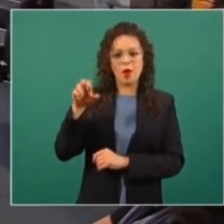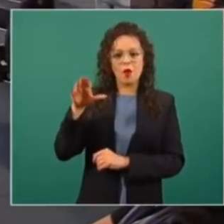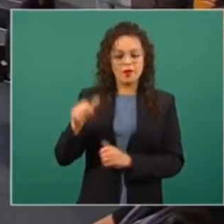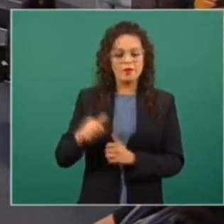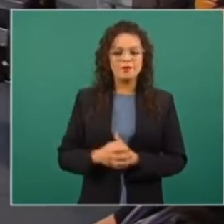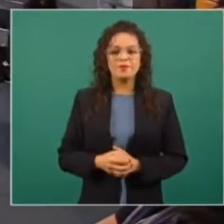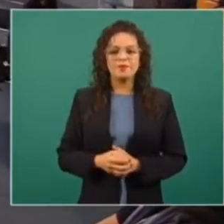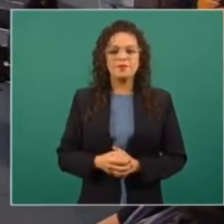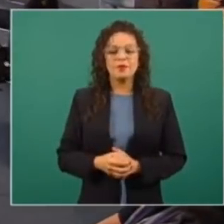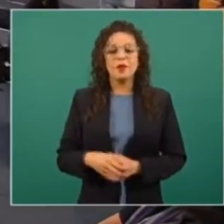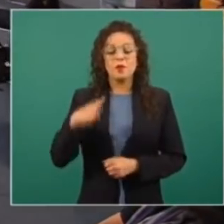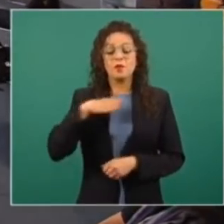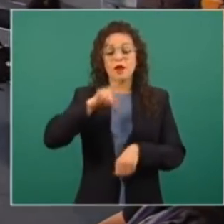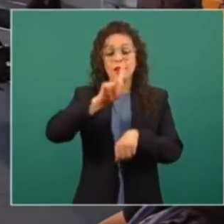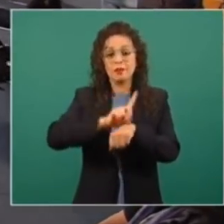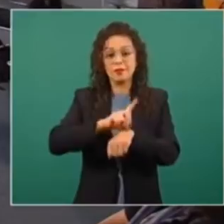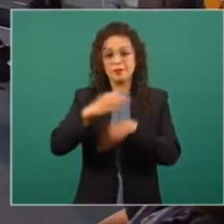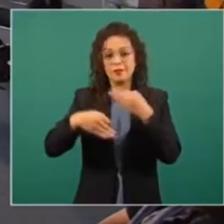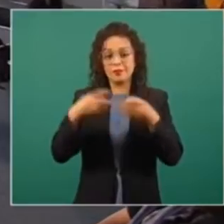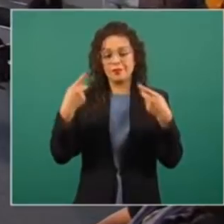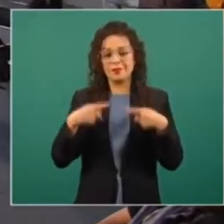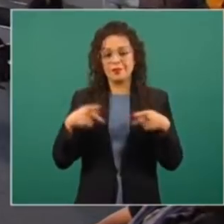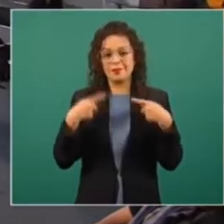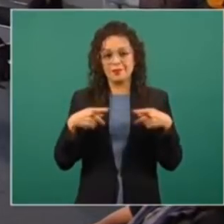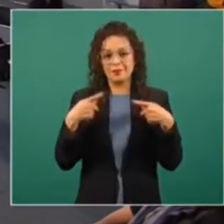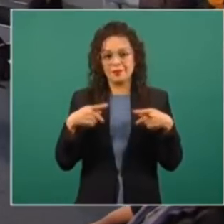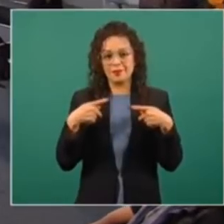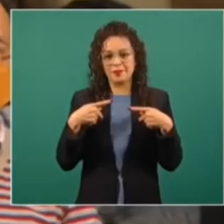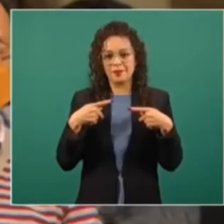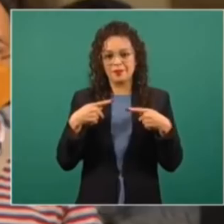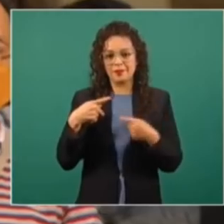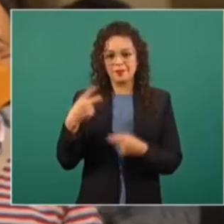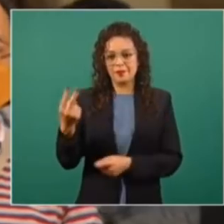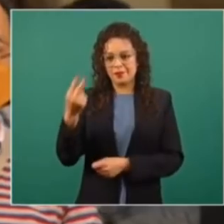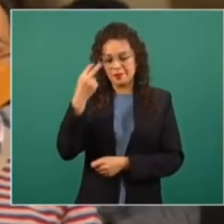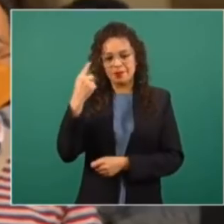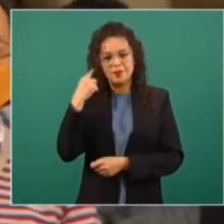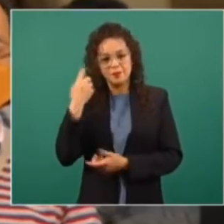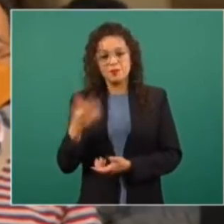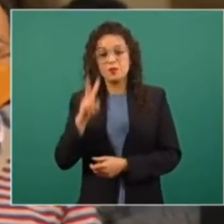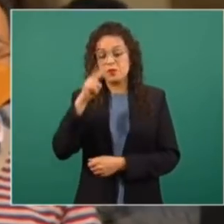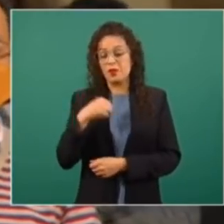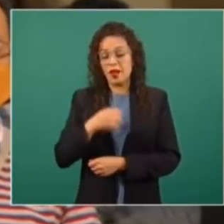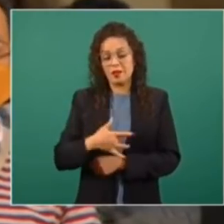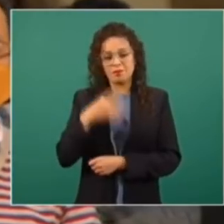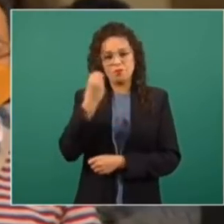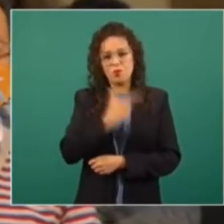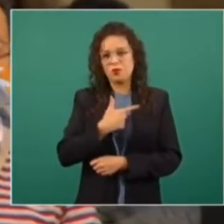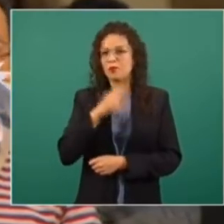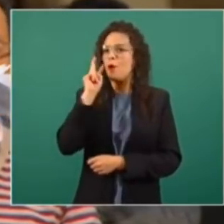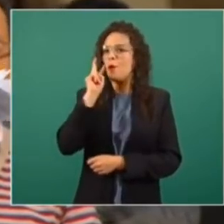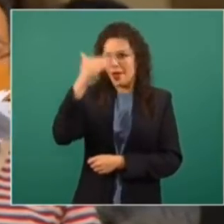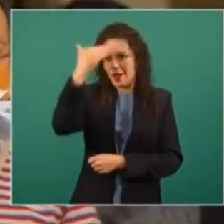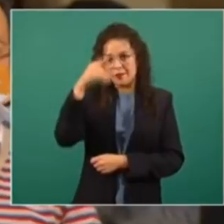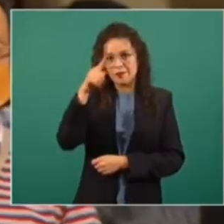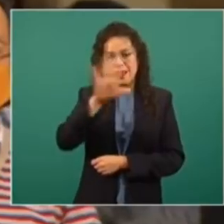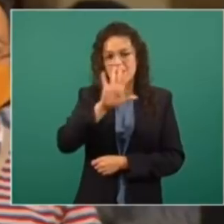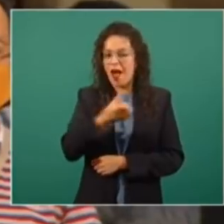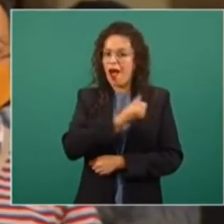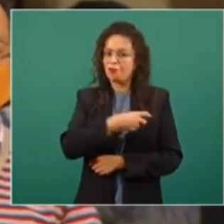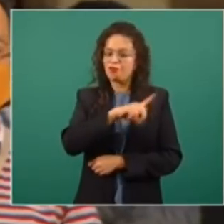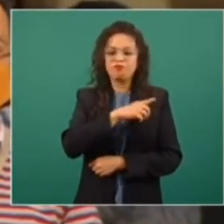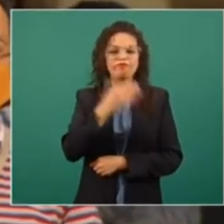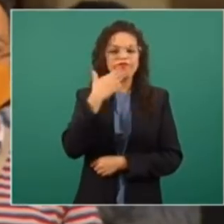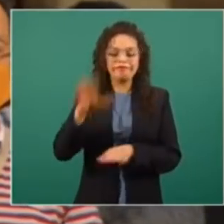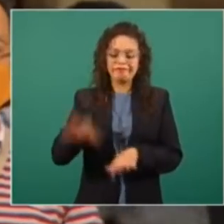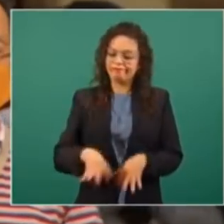Buenos días a quien nos ven y nos escuchan, buenos días a los compañeros. Qué gusto verle y saber que está bien. usted como yo y miles